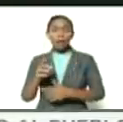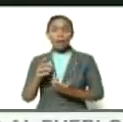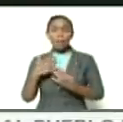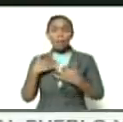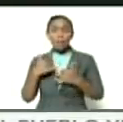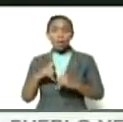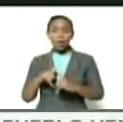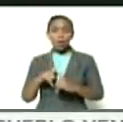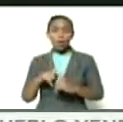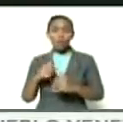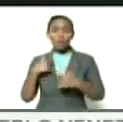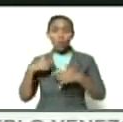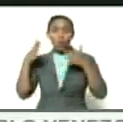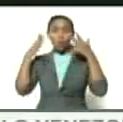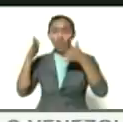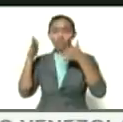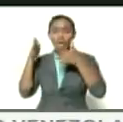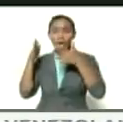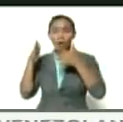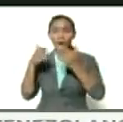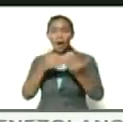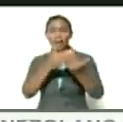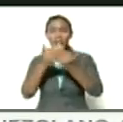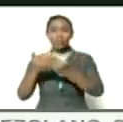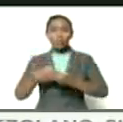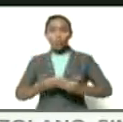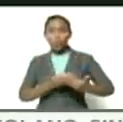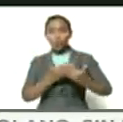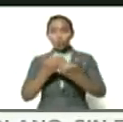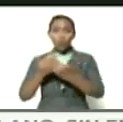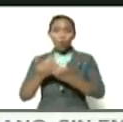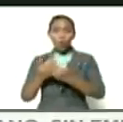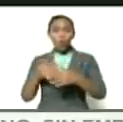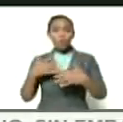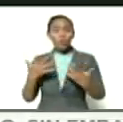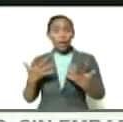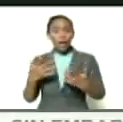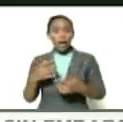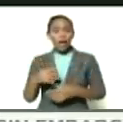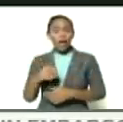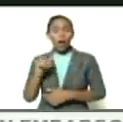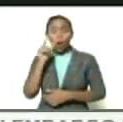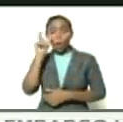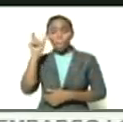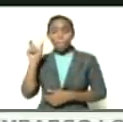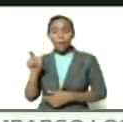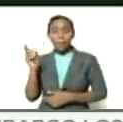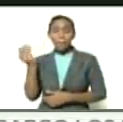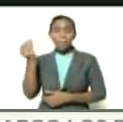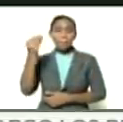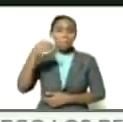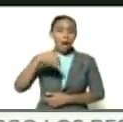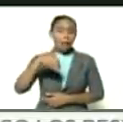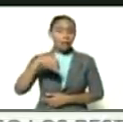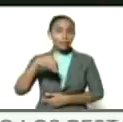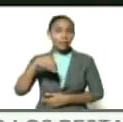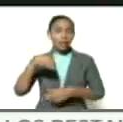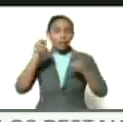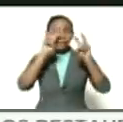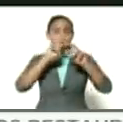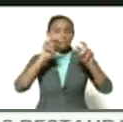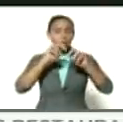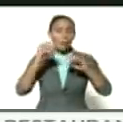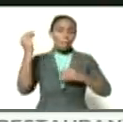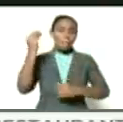recomiendo el estudio de Luis Brito García y además hurgar más